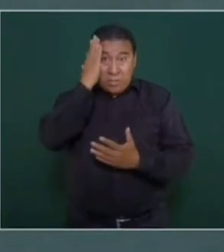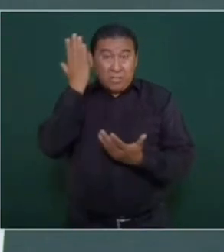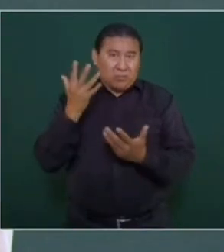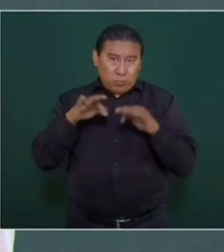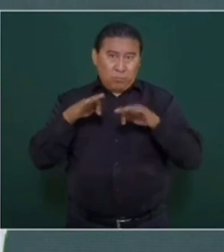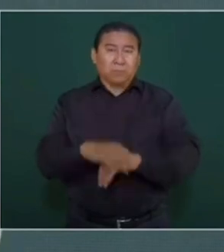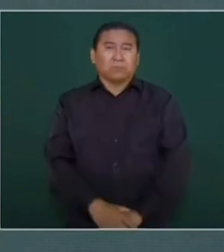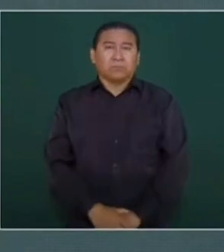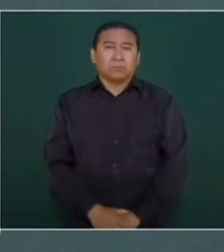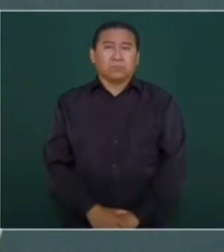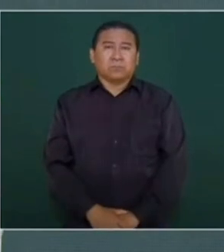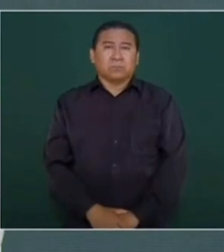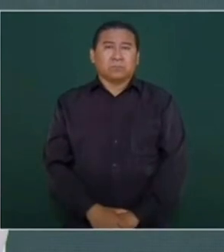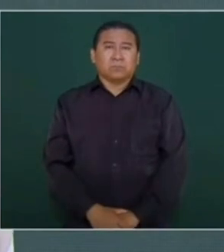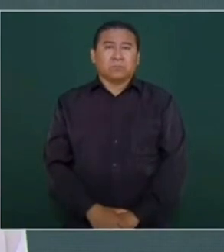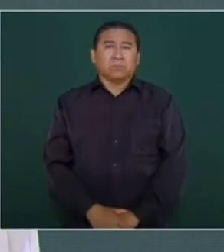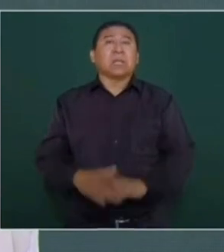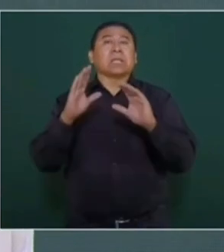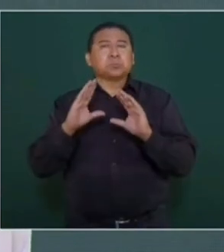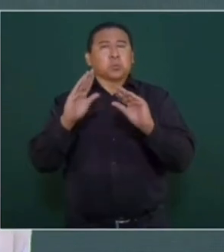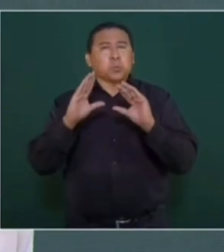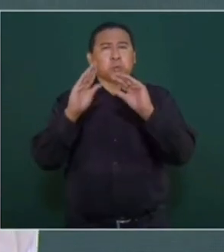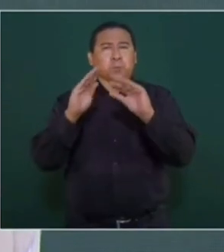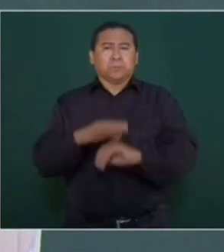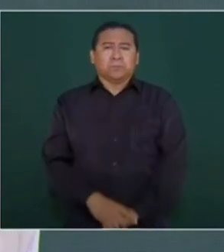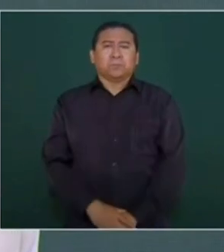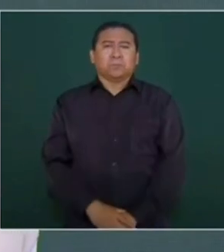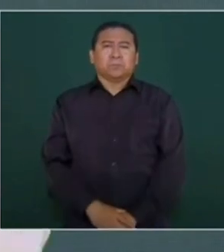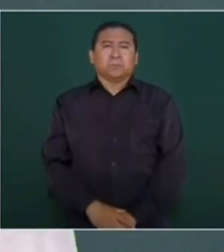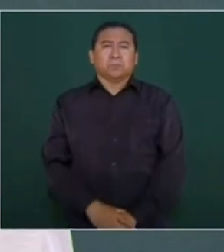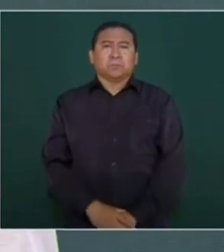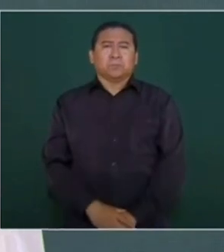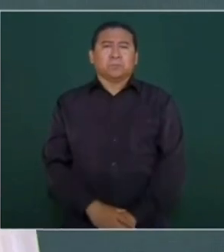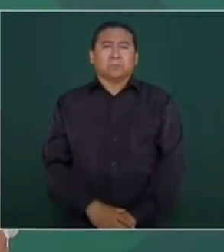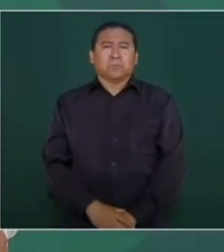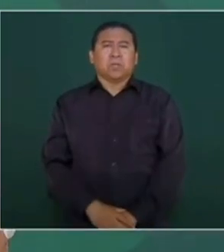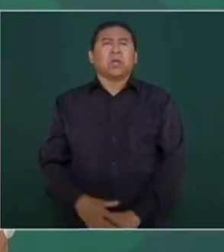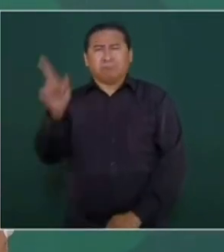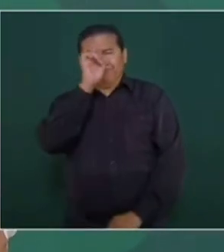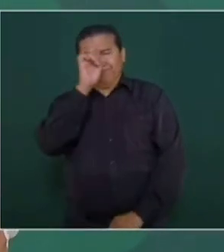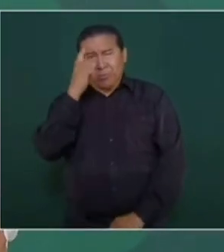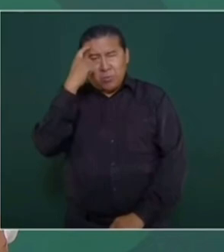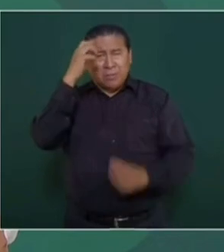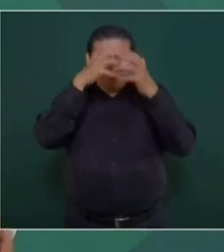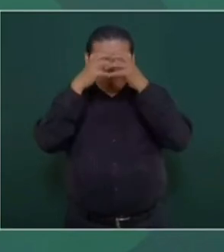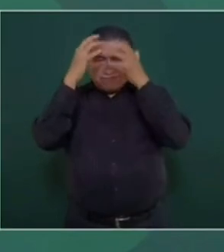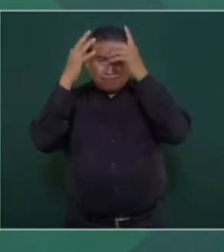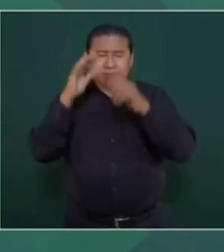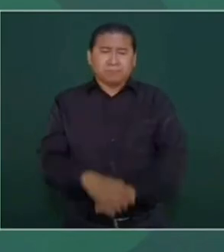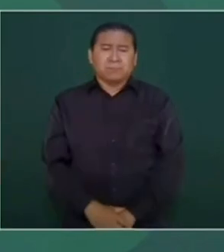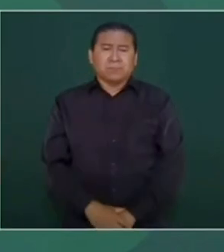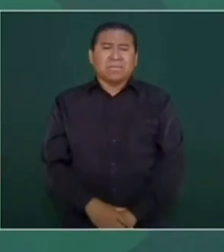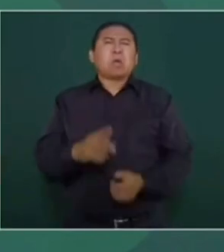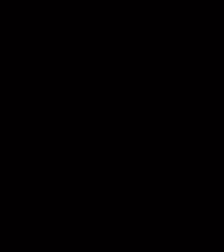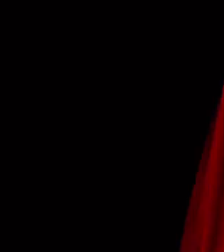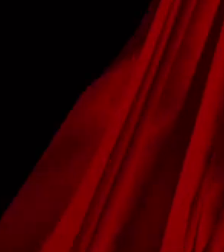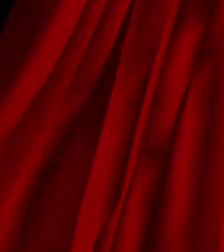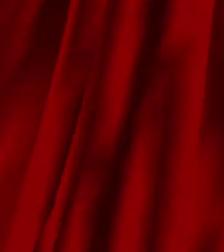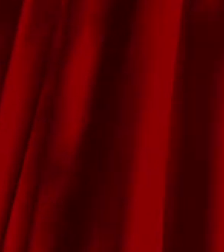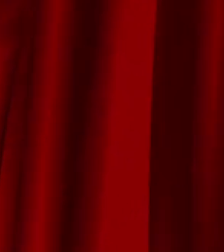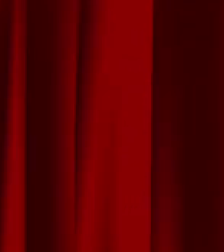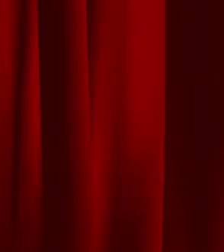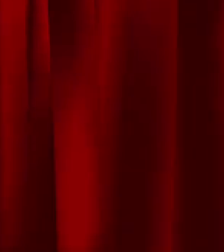es la enseñanza, es la orientación, la concientización, aunque nos estemos repitiendo.